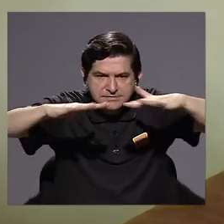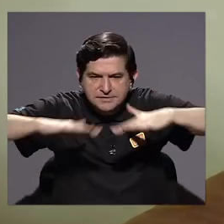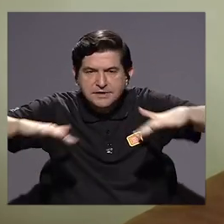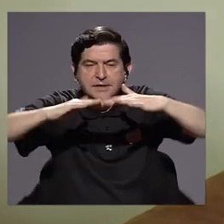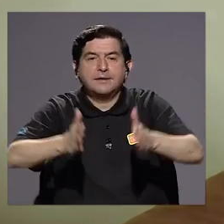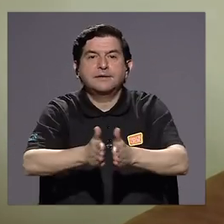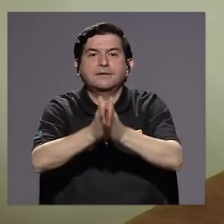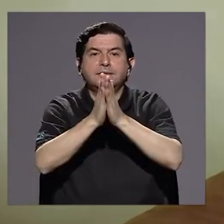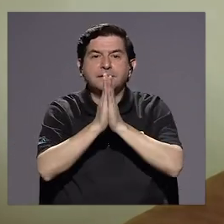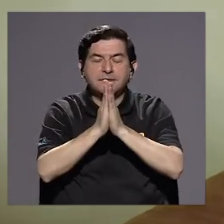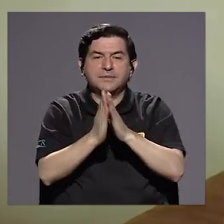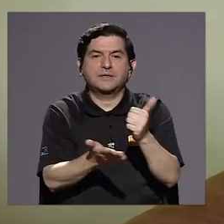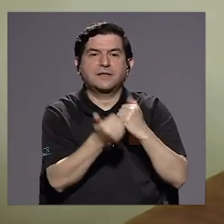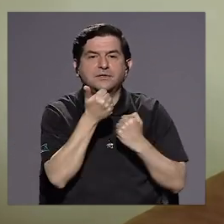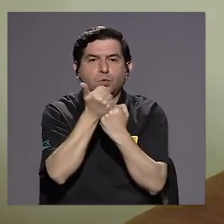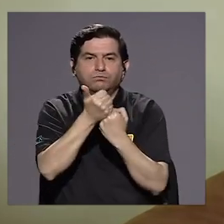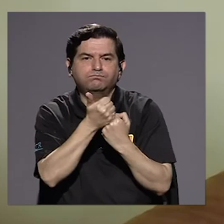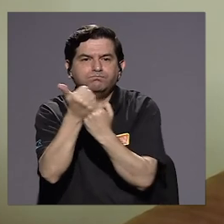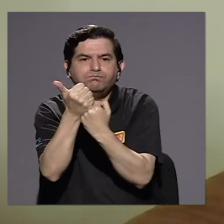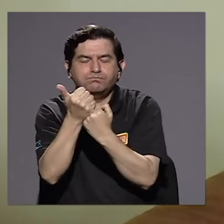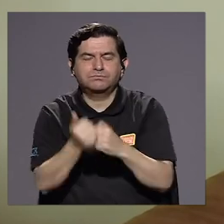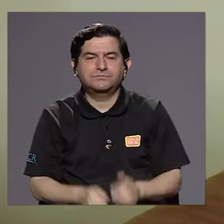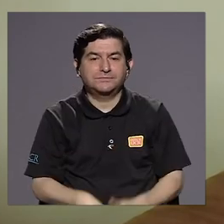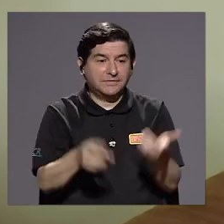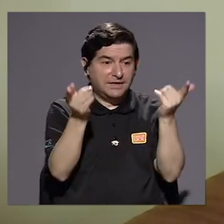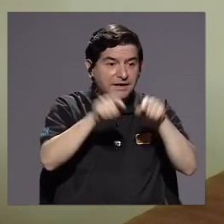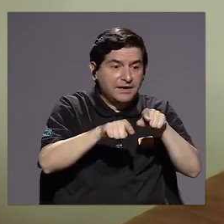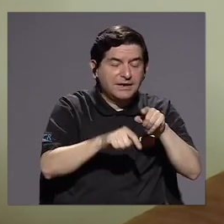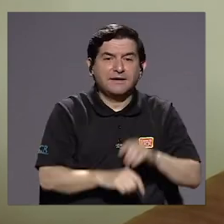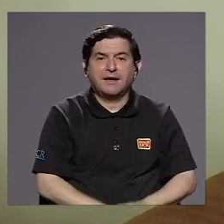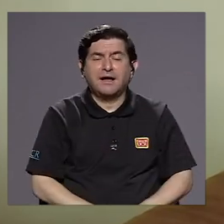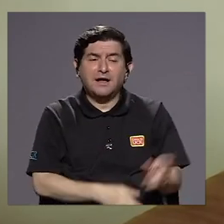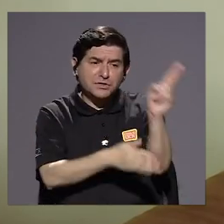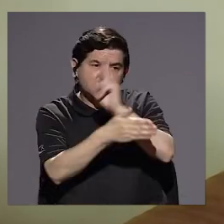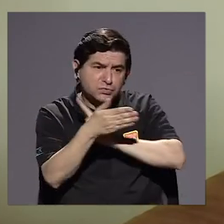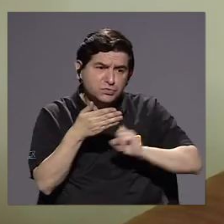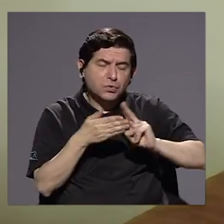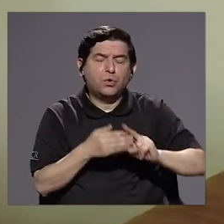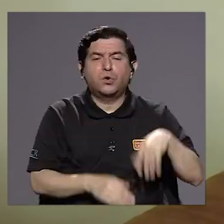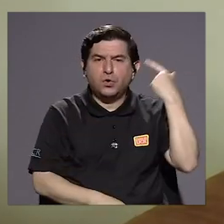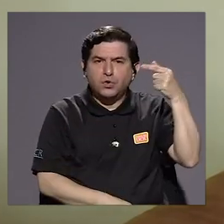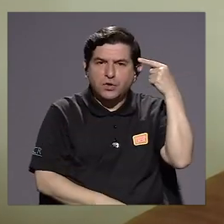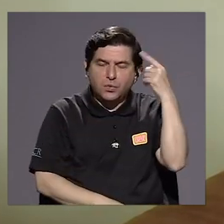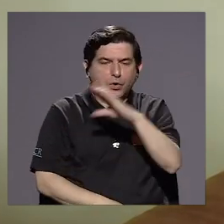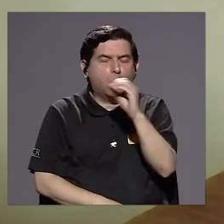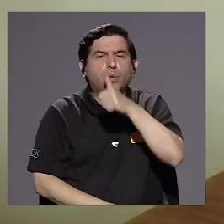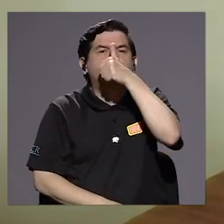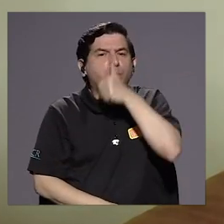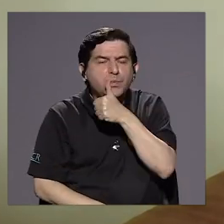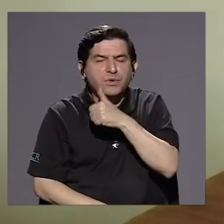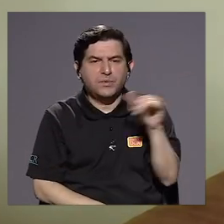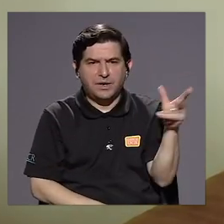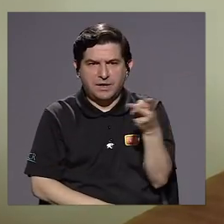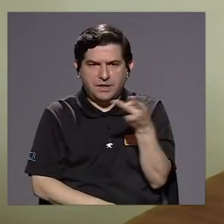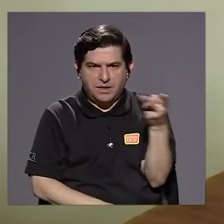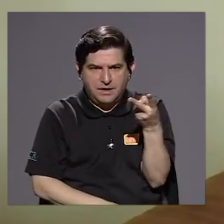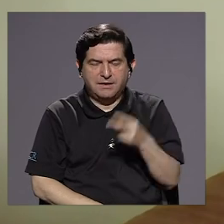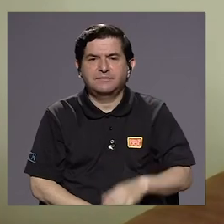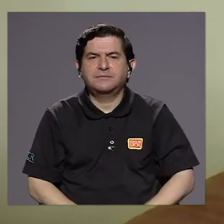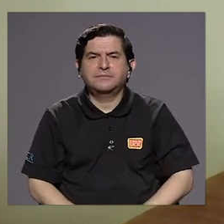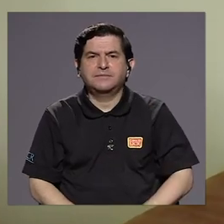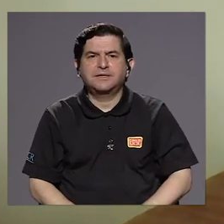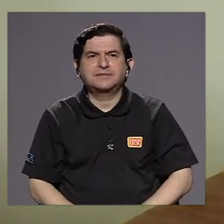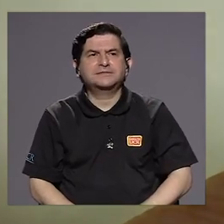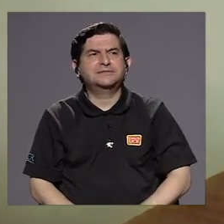pidiendo que se apoyen, en este caso, a las universidades estatales y privadas para que nos puedan...